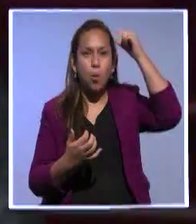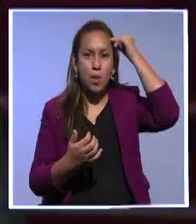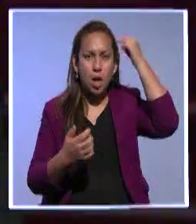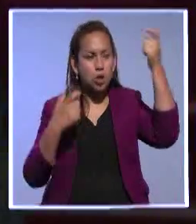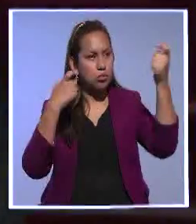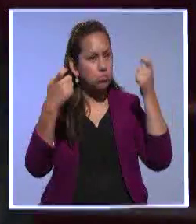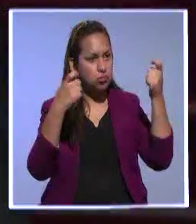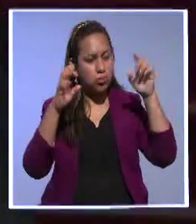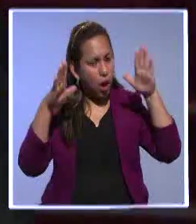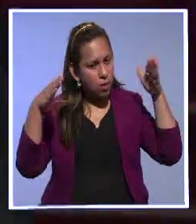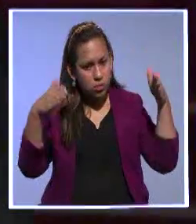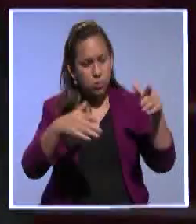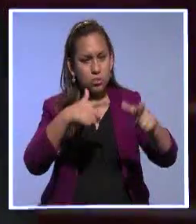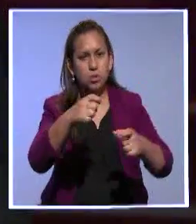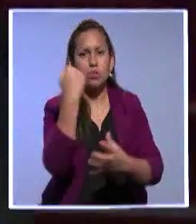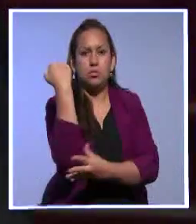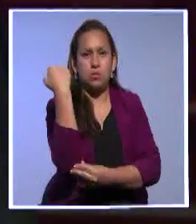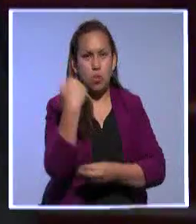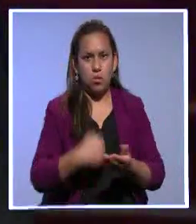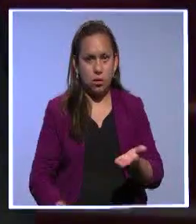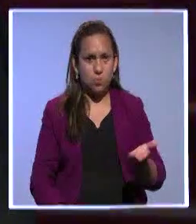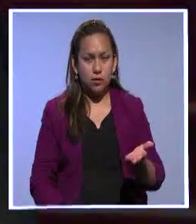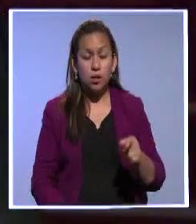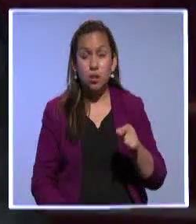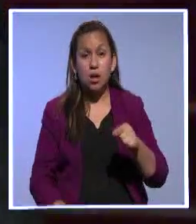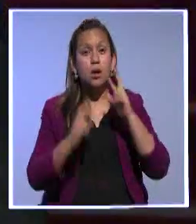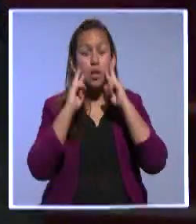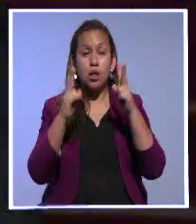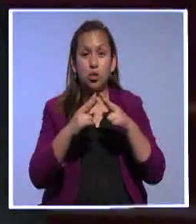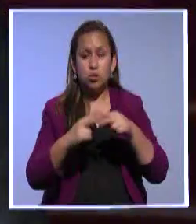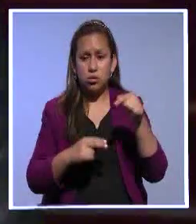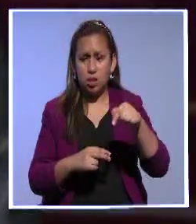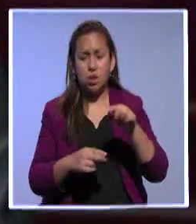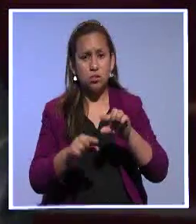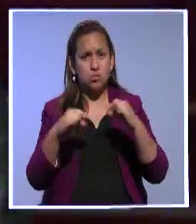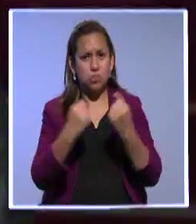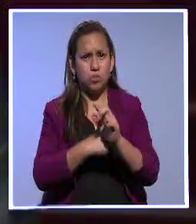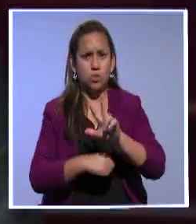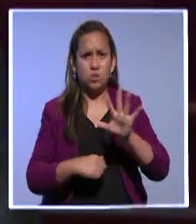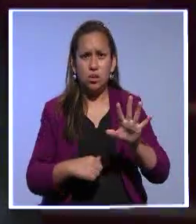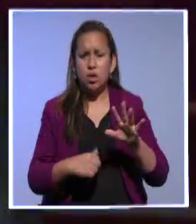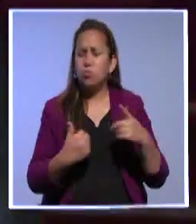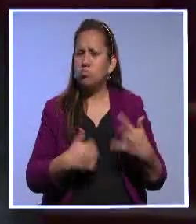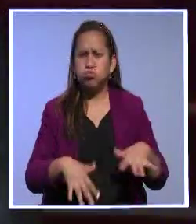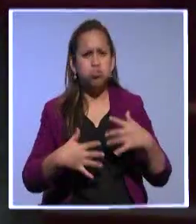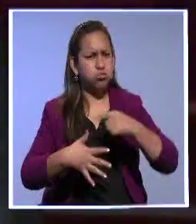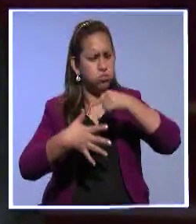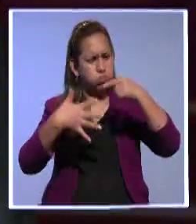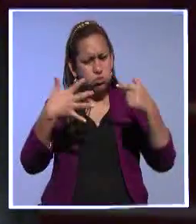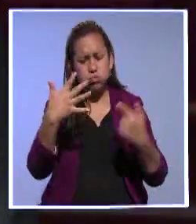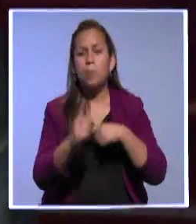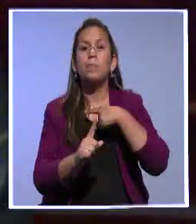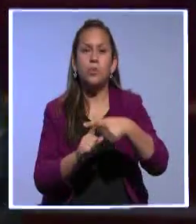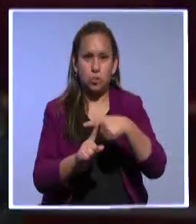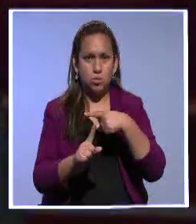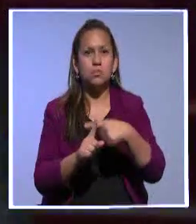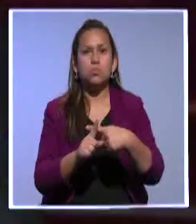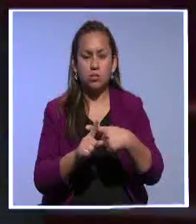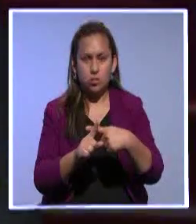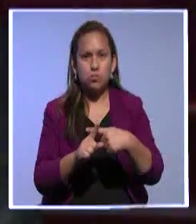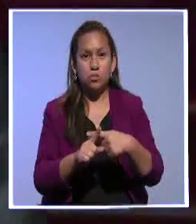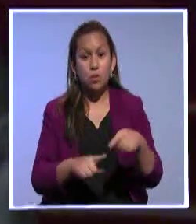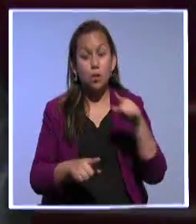sociales de la gente, sin duda tenemos que reconocer que la revolución ciudadana ha hecho muchísimo, pero que todas esas cosas pueden mejorar efectivamente. Y es por eso que